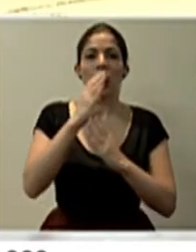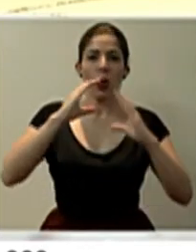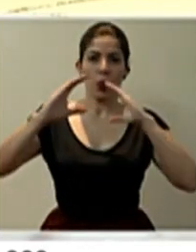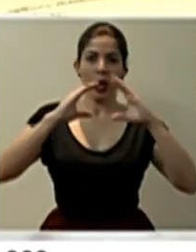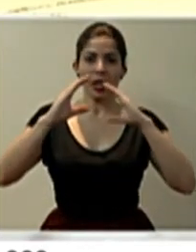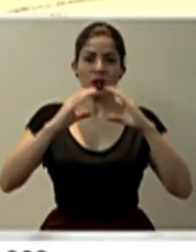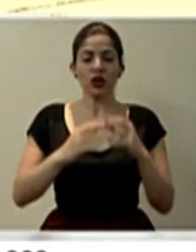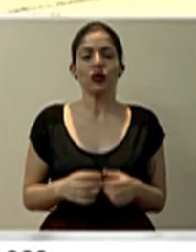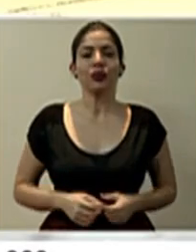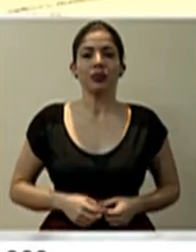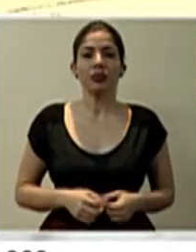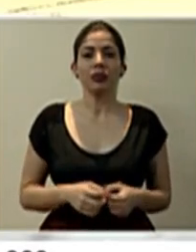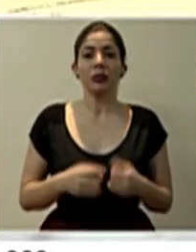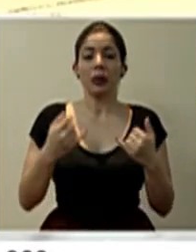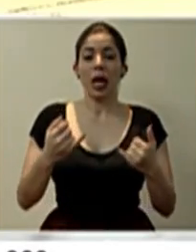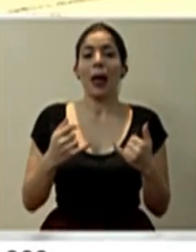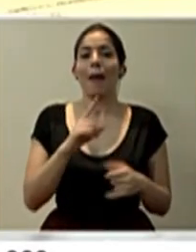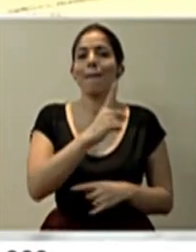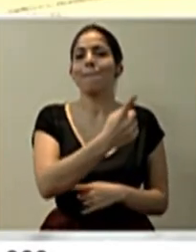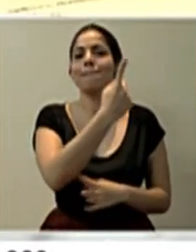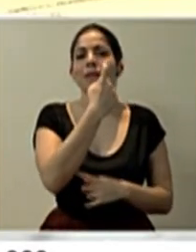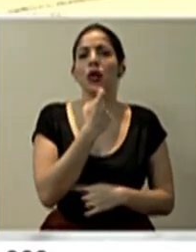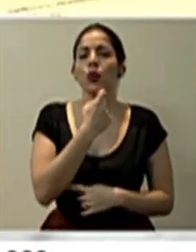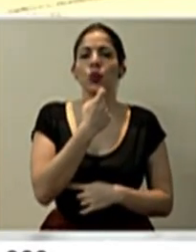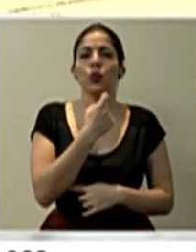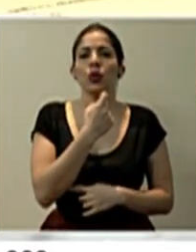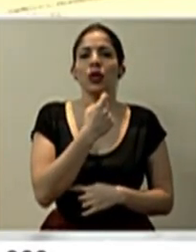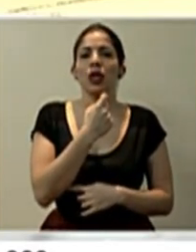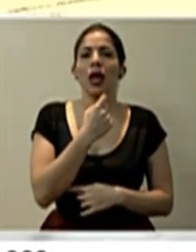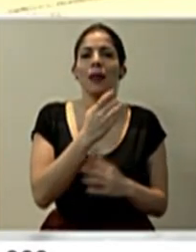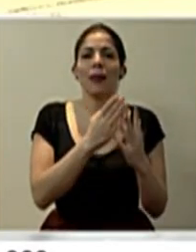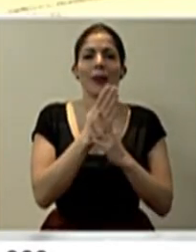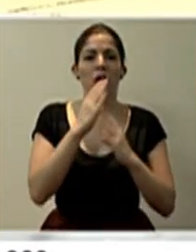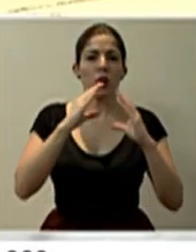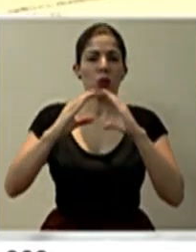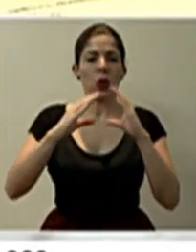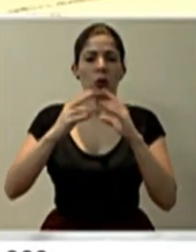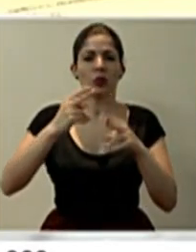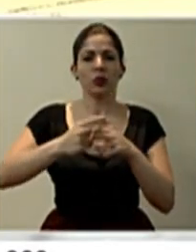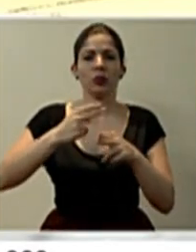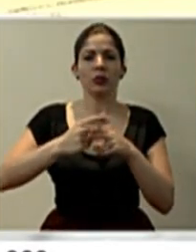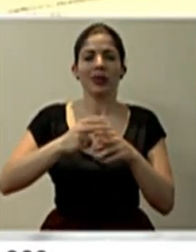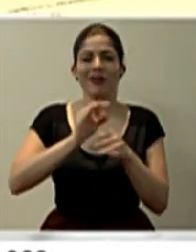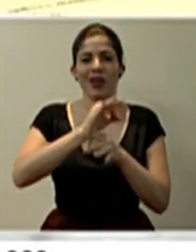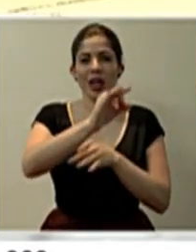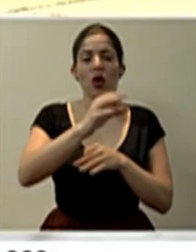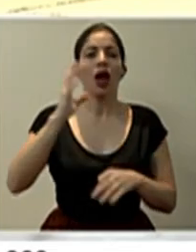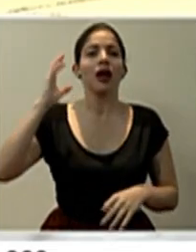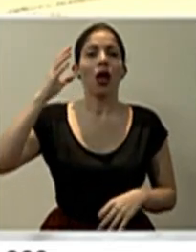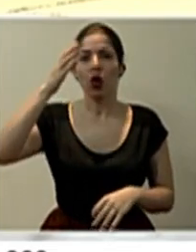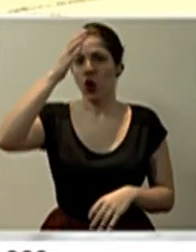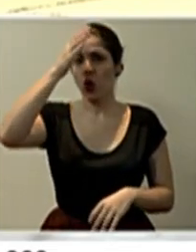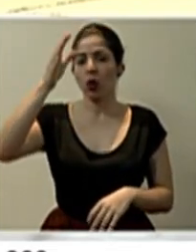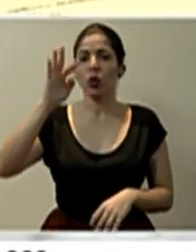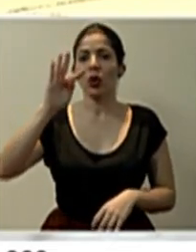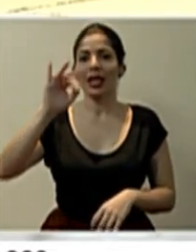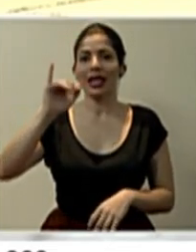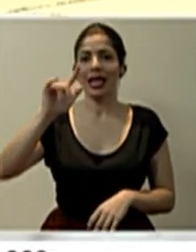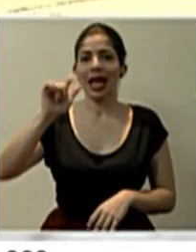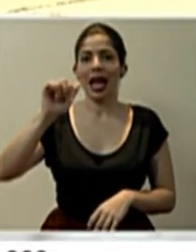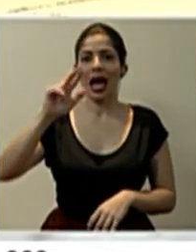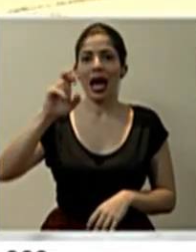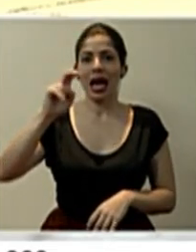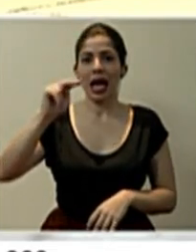comunicación. Vamos con una pregunta del medio regional Radio Cultural Tilarán que va dirigida